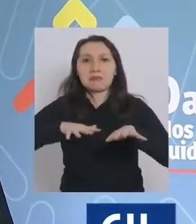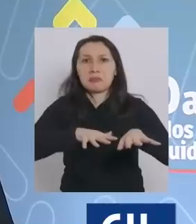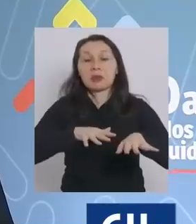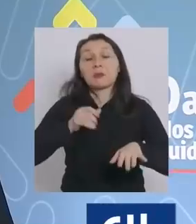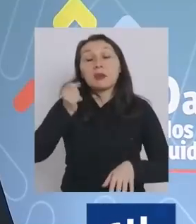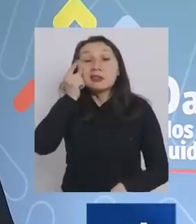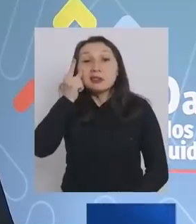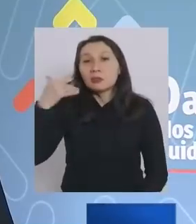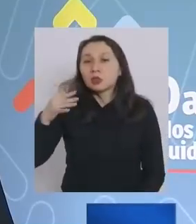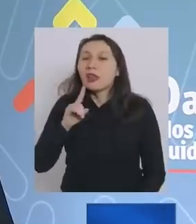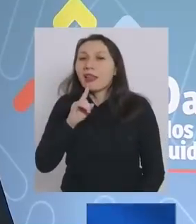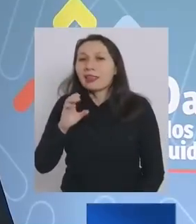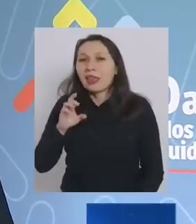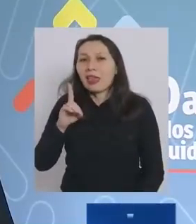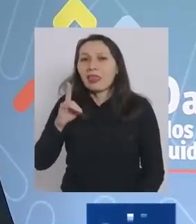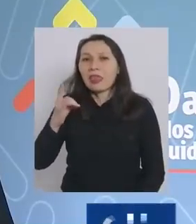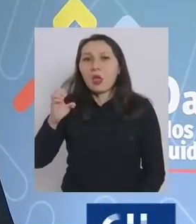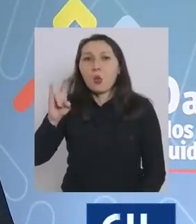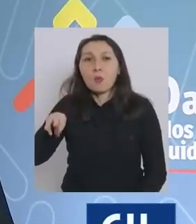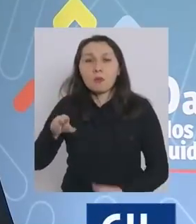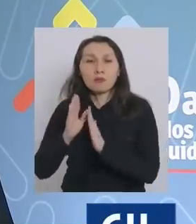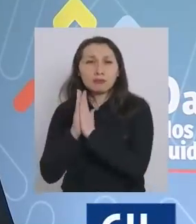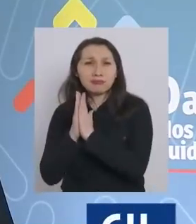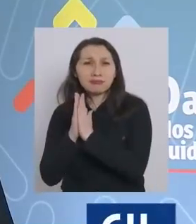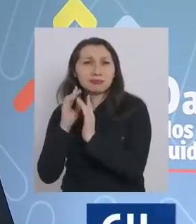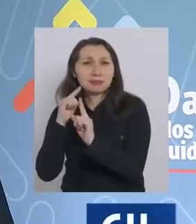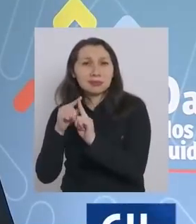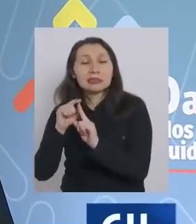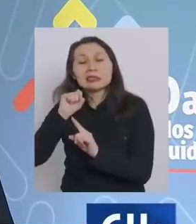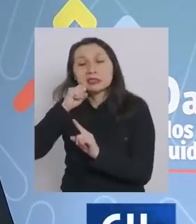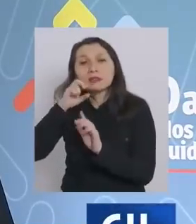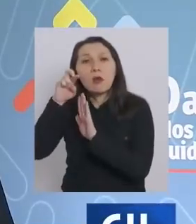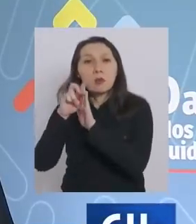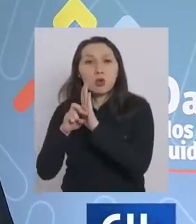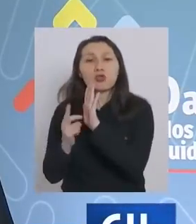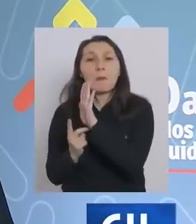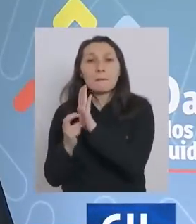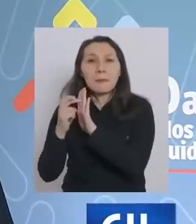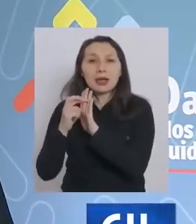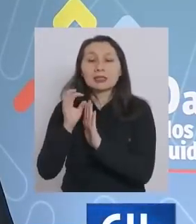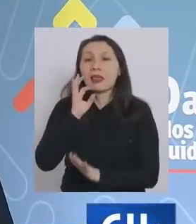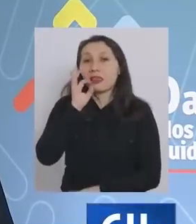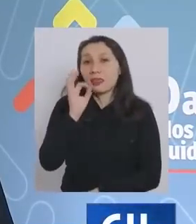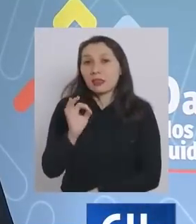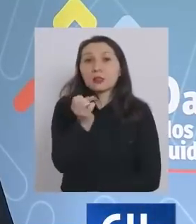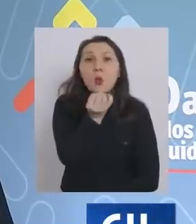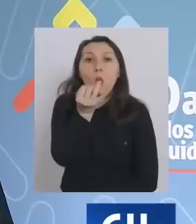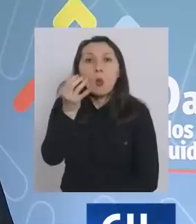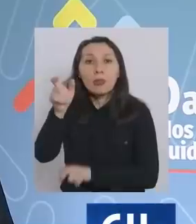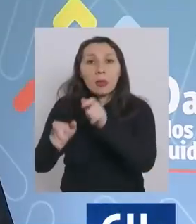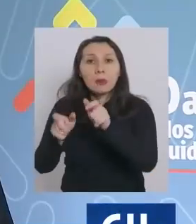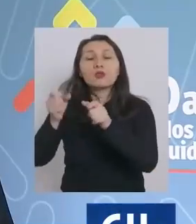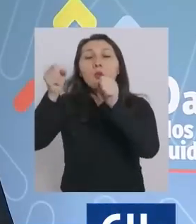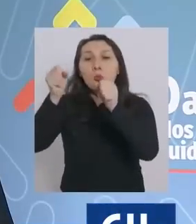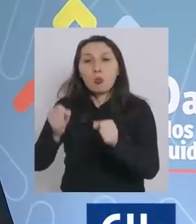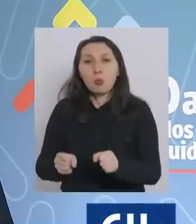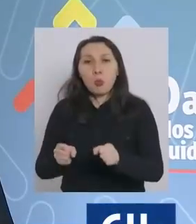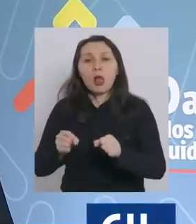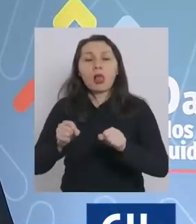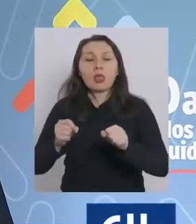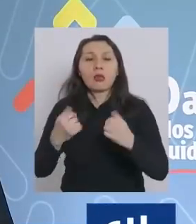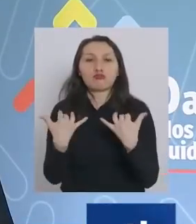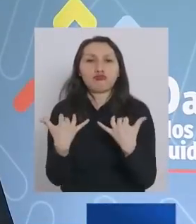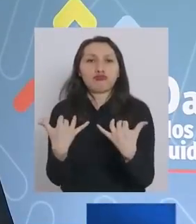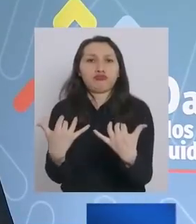en relación al Tedeum hoy día hay un protocolo que está en relación al paso a paso que describe el número de personas que puede actuar